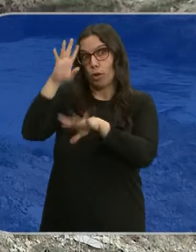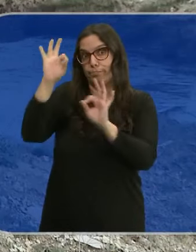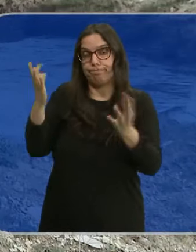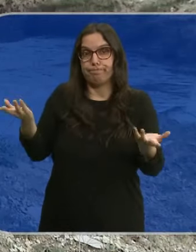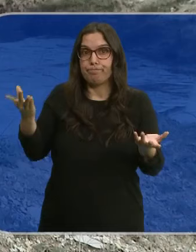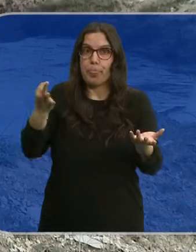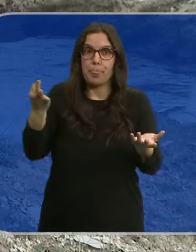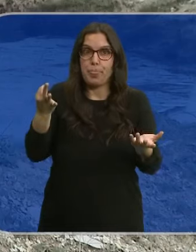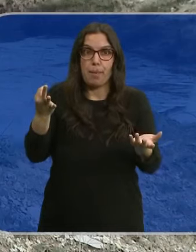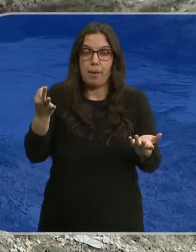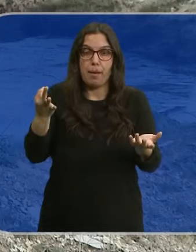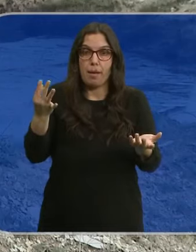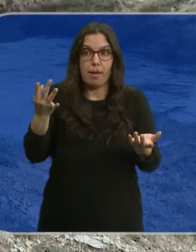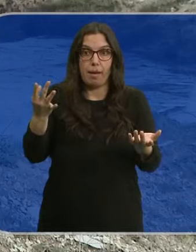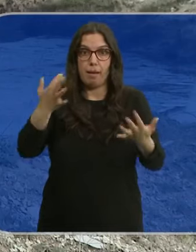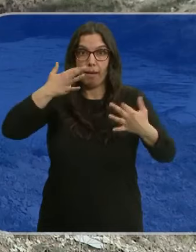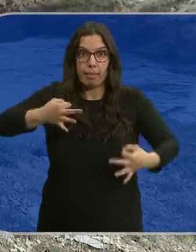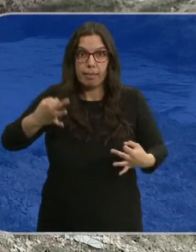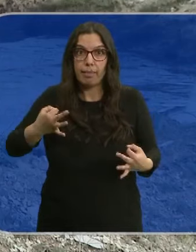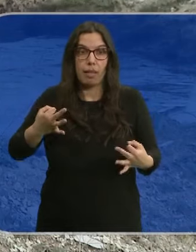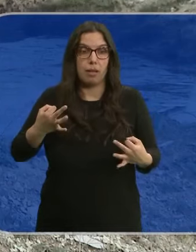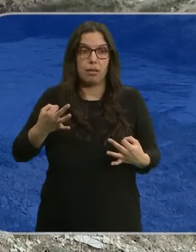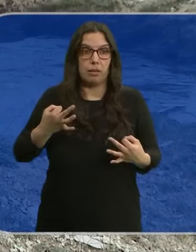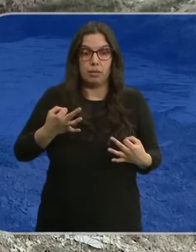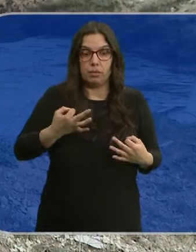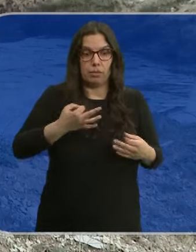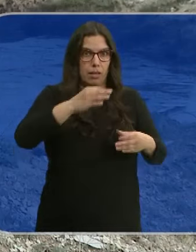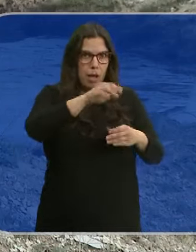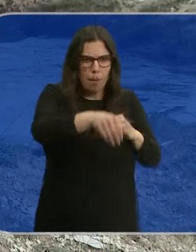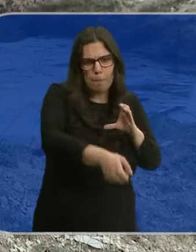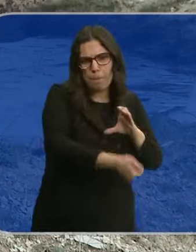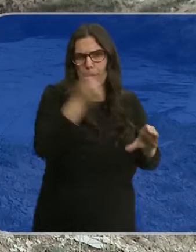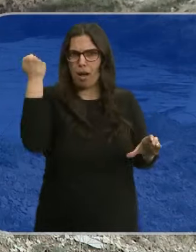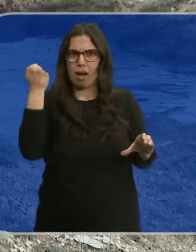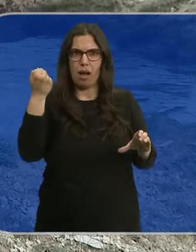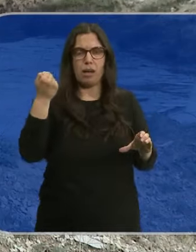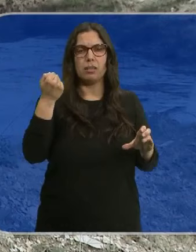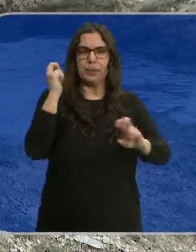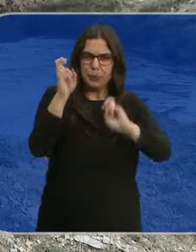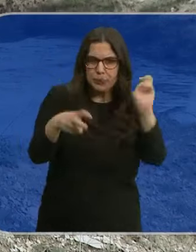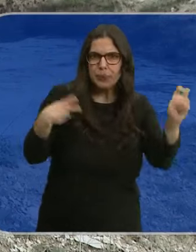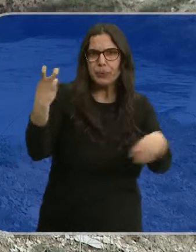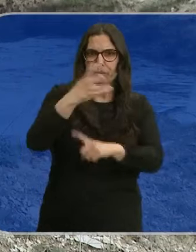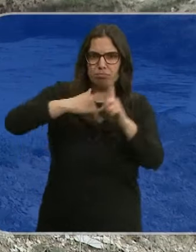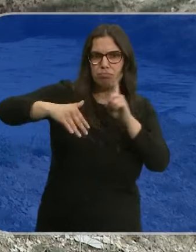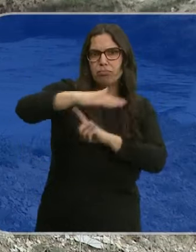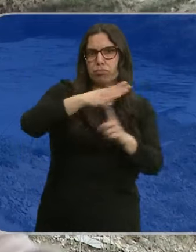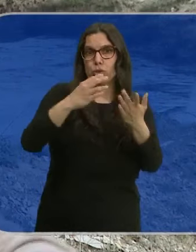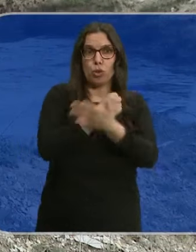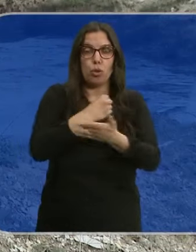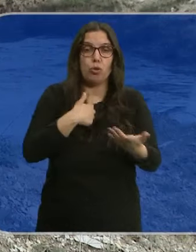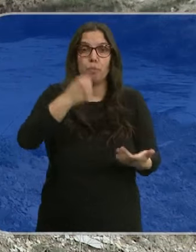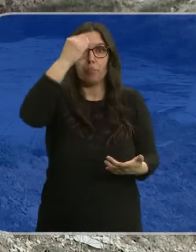tienen que realmente vaciar estos depósitos, vaciar la charca y reponer medioambientalmente esto,